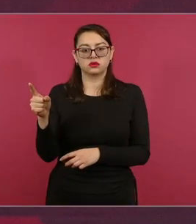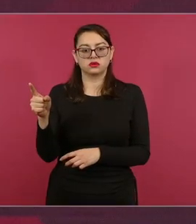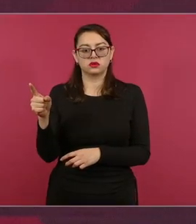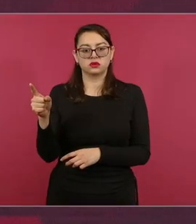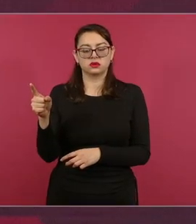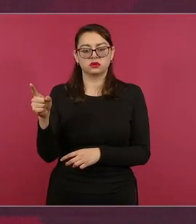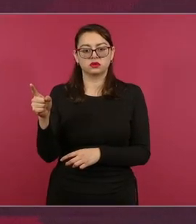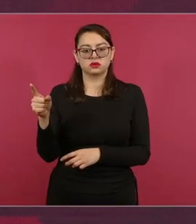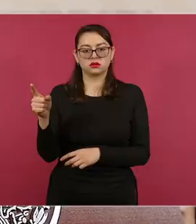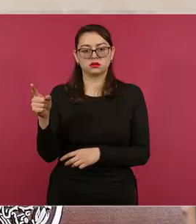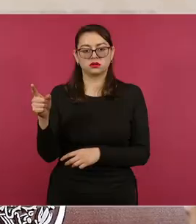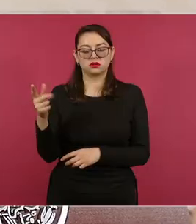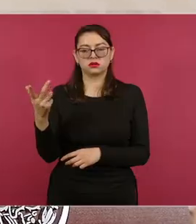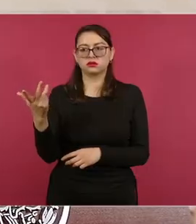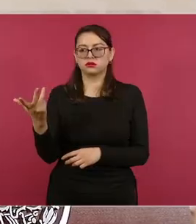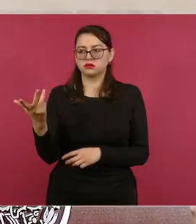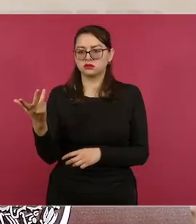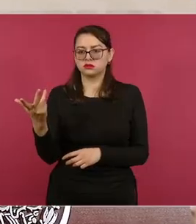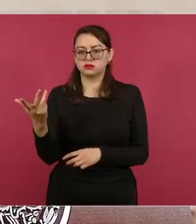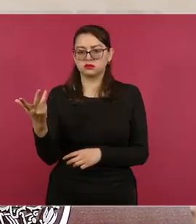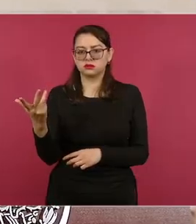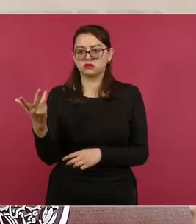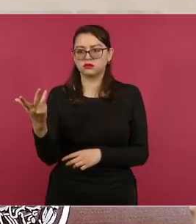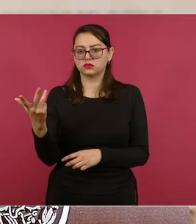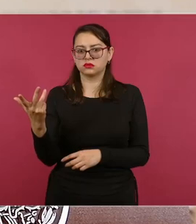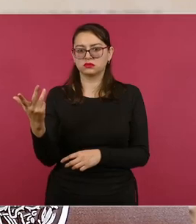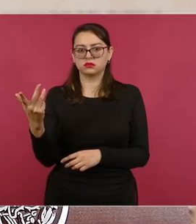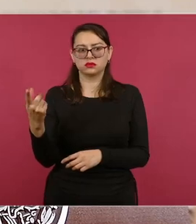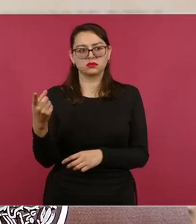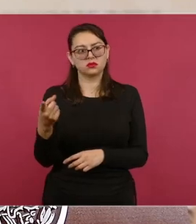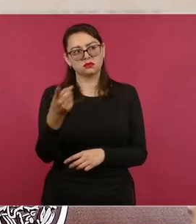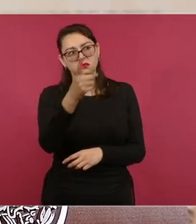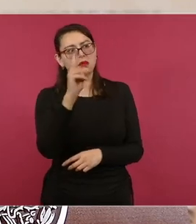a los legisladores, no voy a mencionar de qué partido?